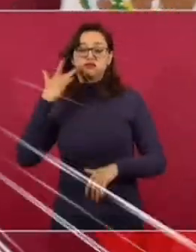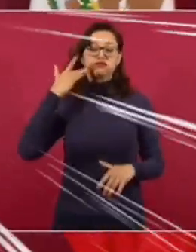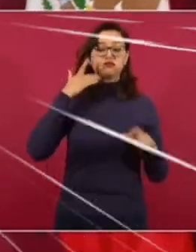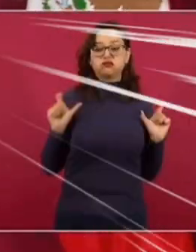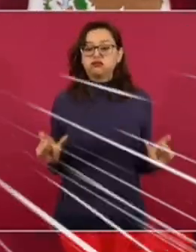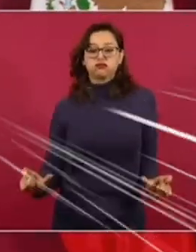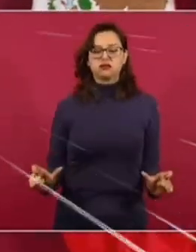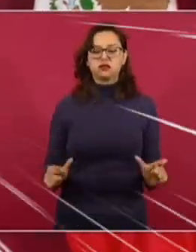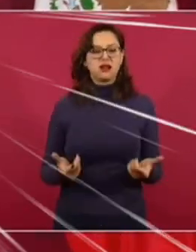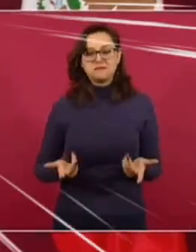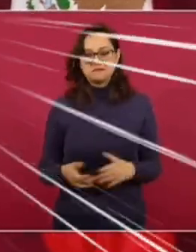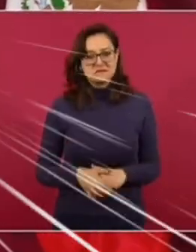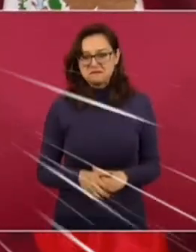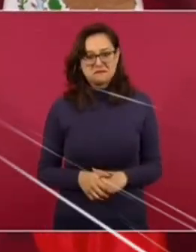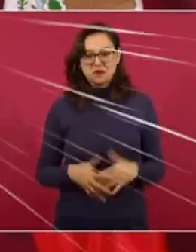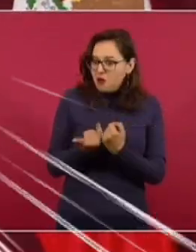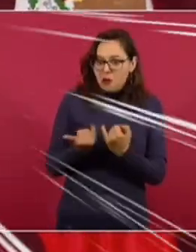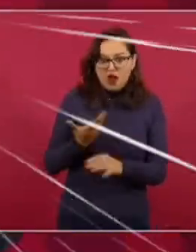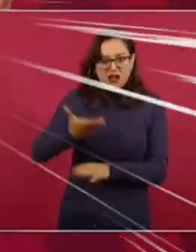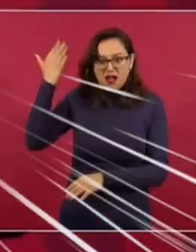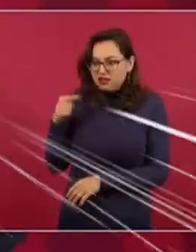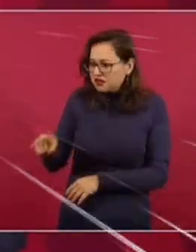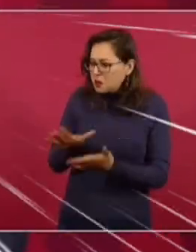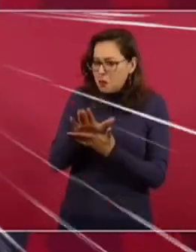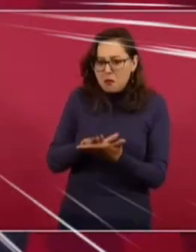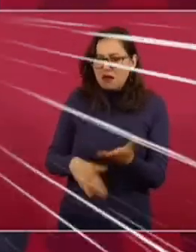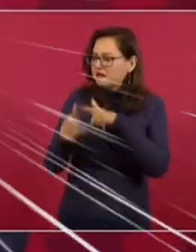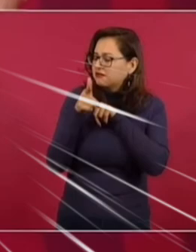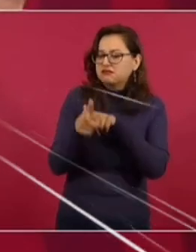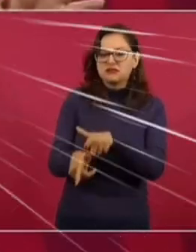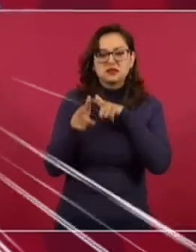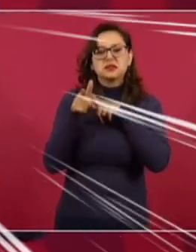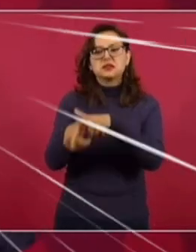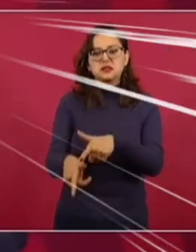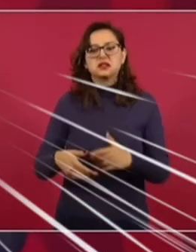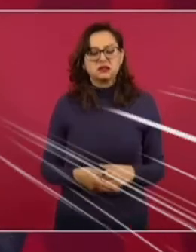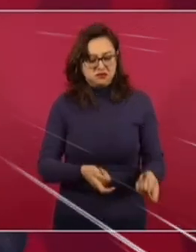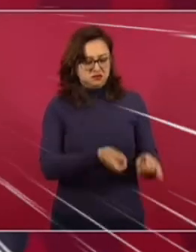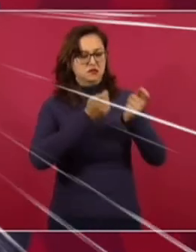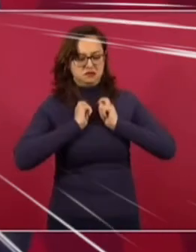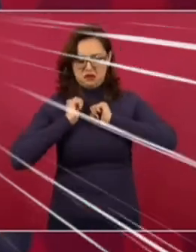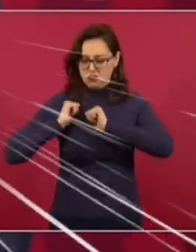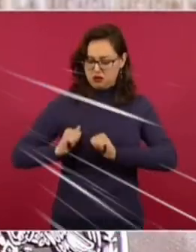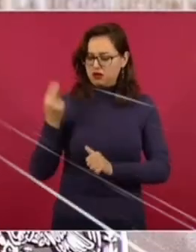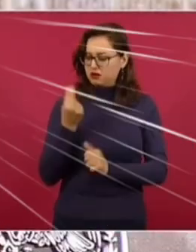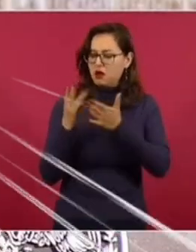con otro ropaje, humilde, entendiendo que el poder es humildad.